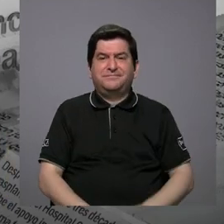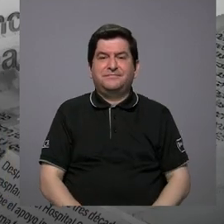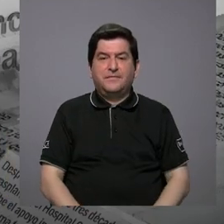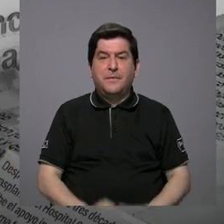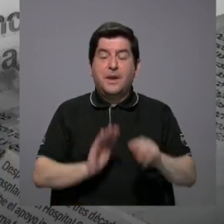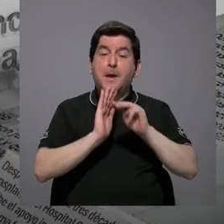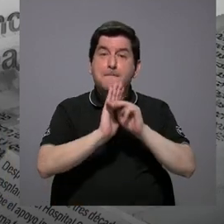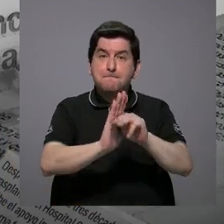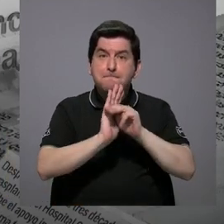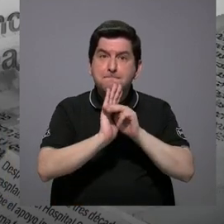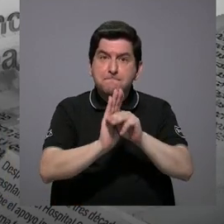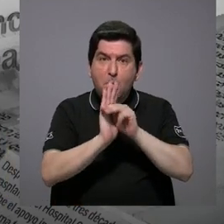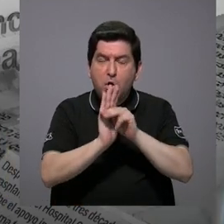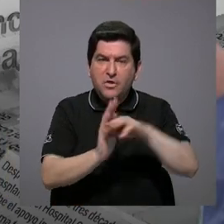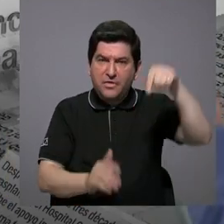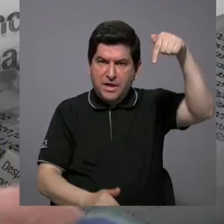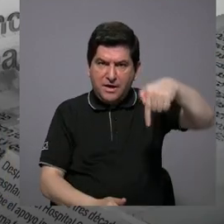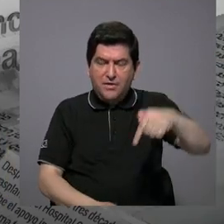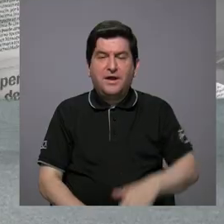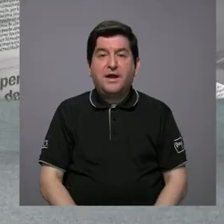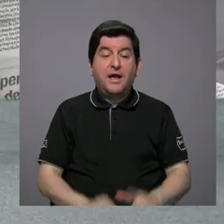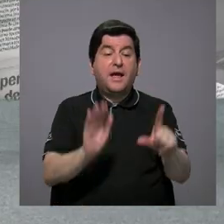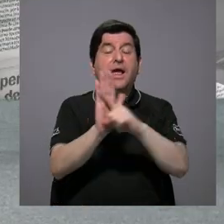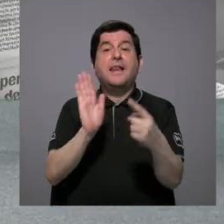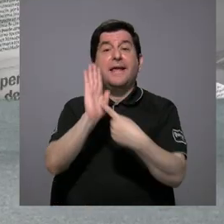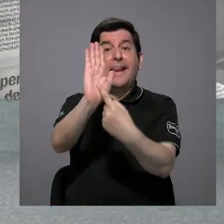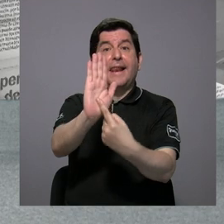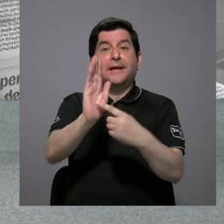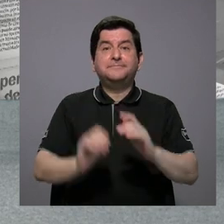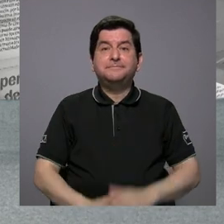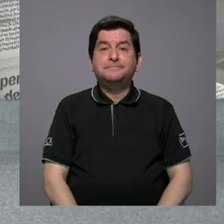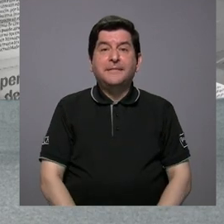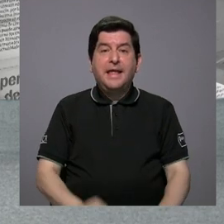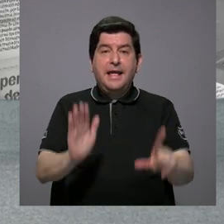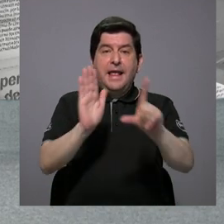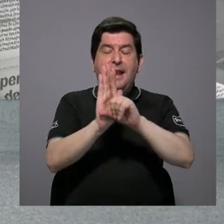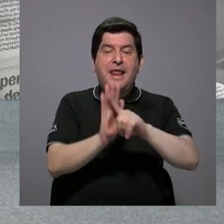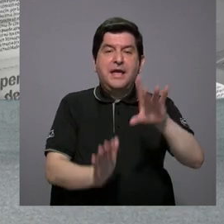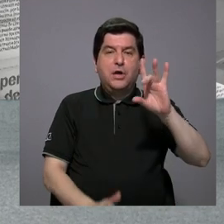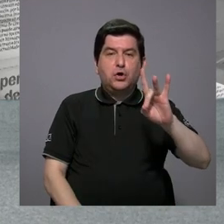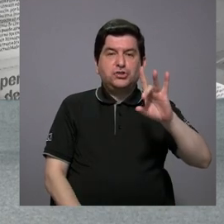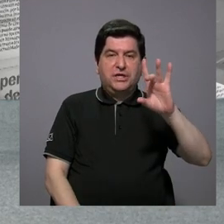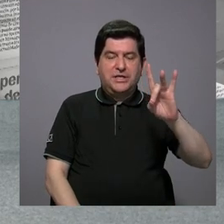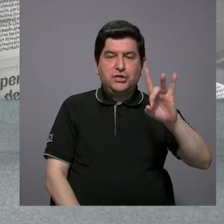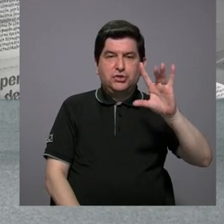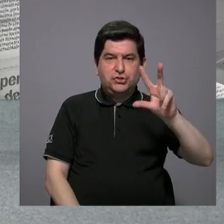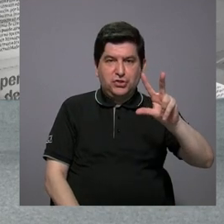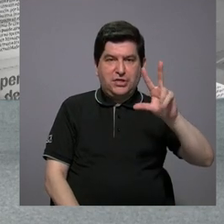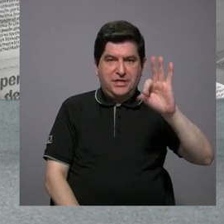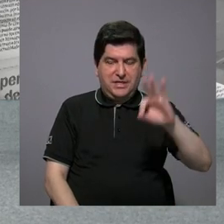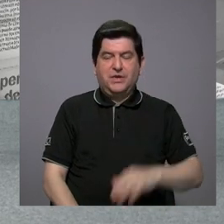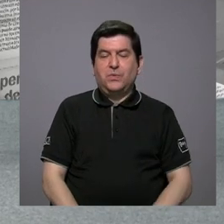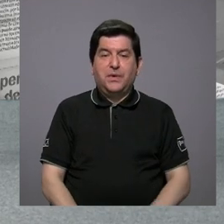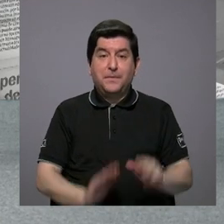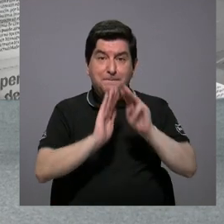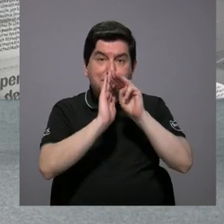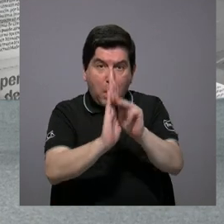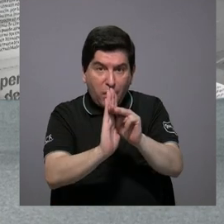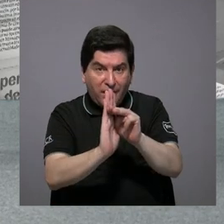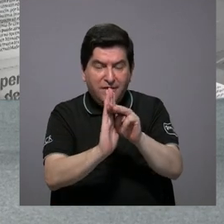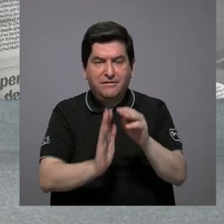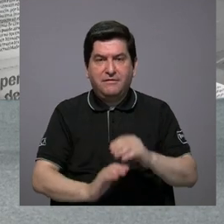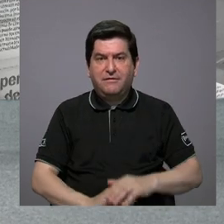es el modelo que deberíamos seguir? El que está en la ley, en la ley 88-39, que fue el modelo que,